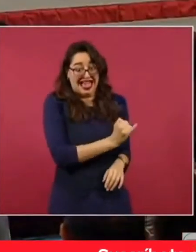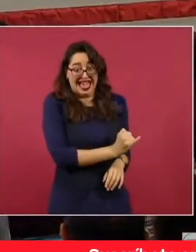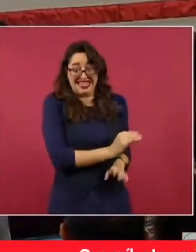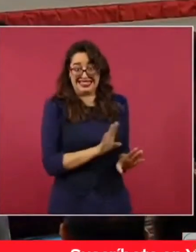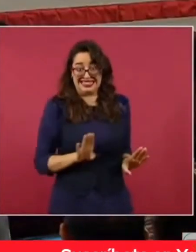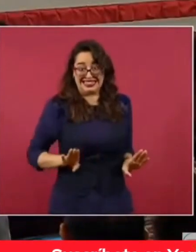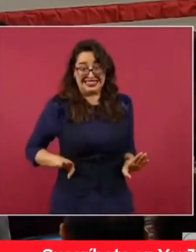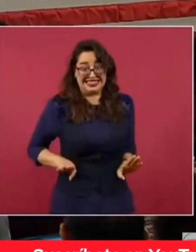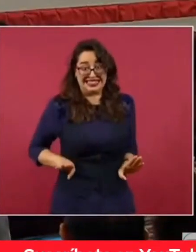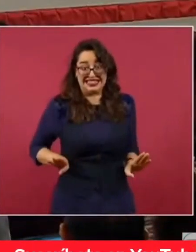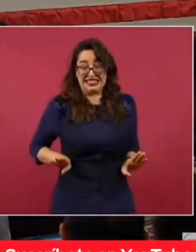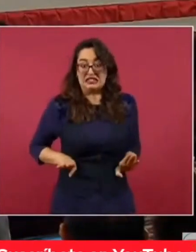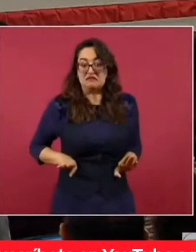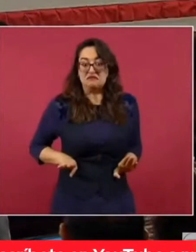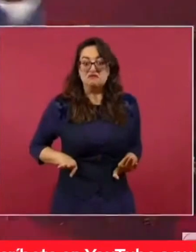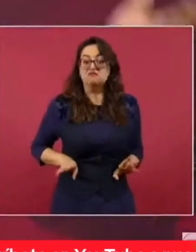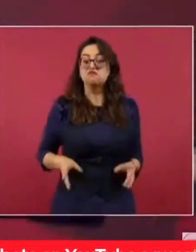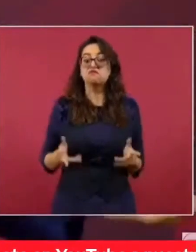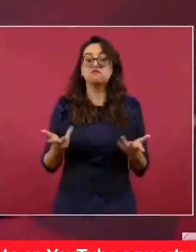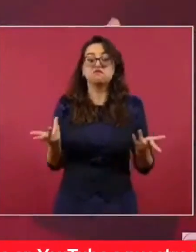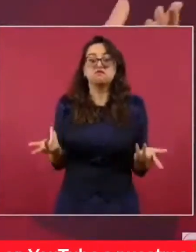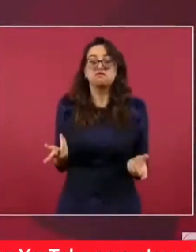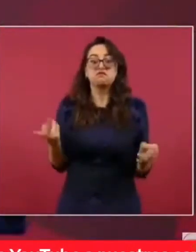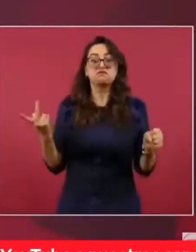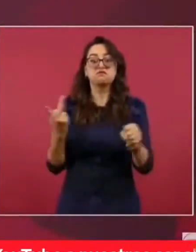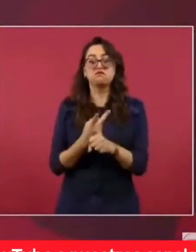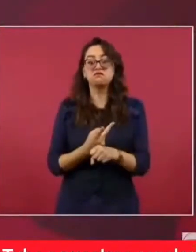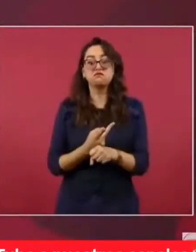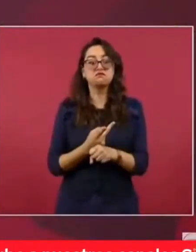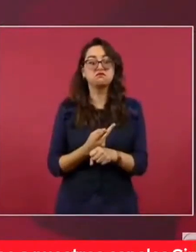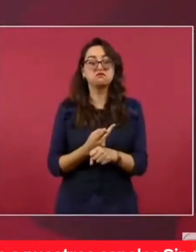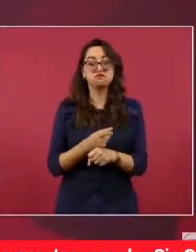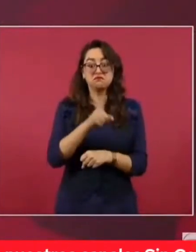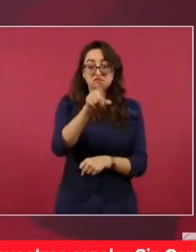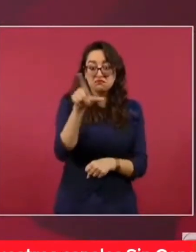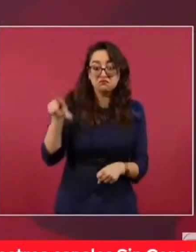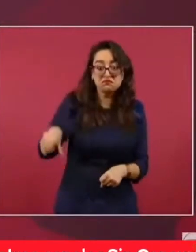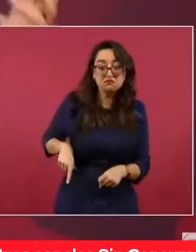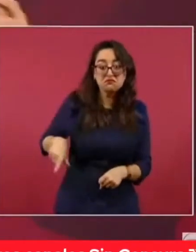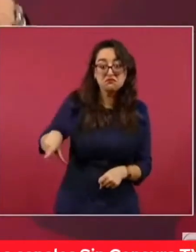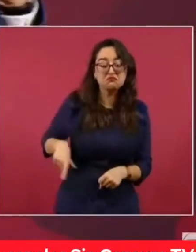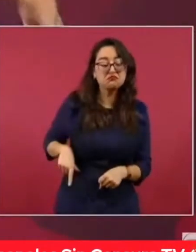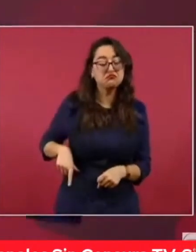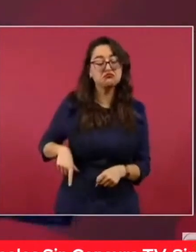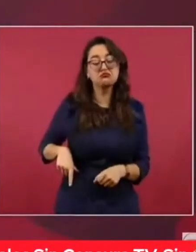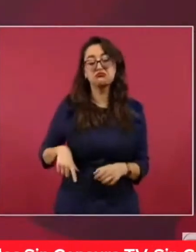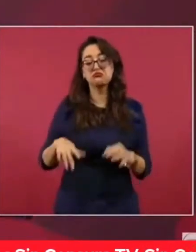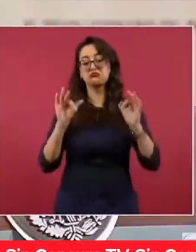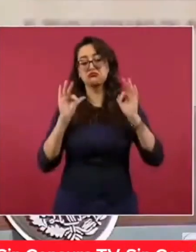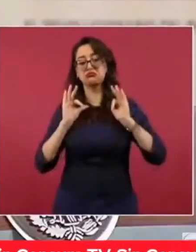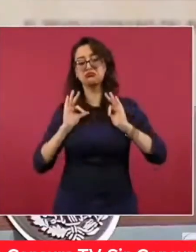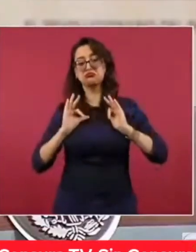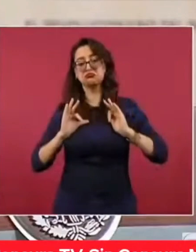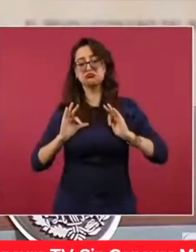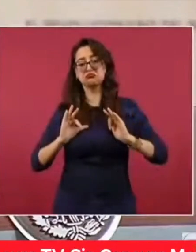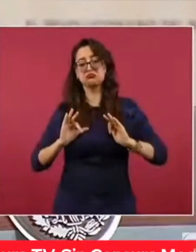como no tiene efecto, el pueblo sigue